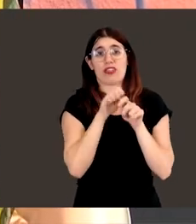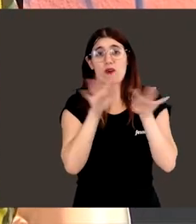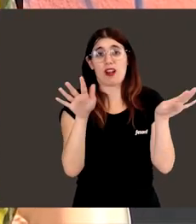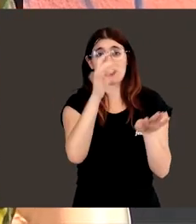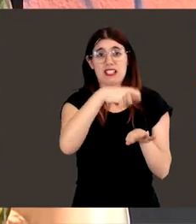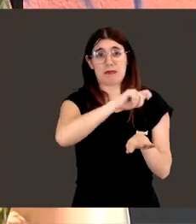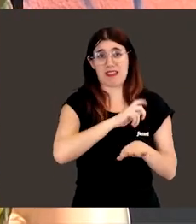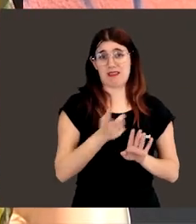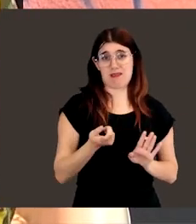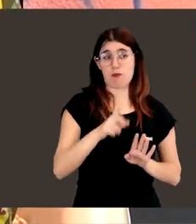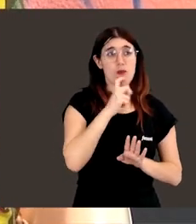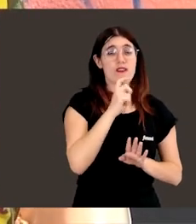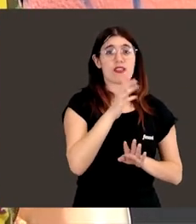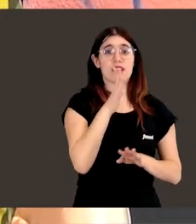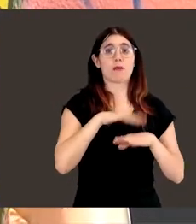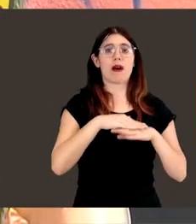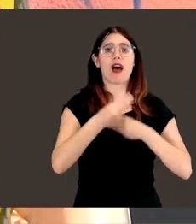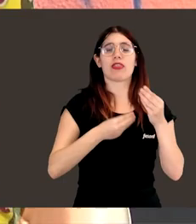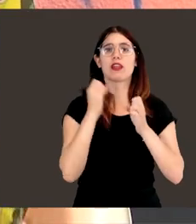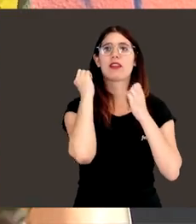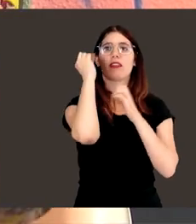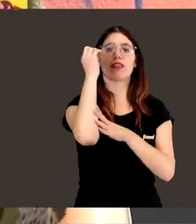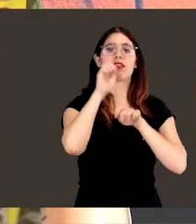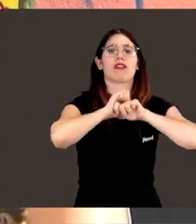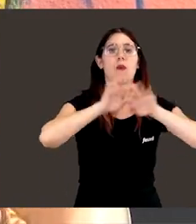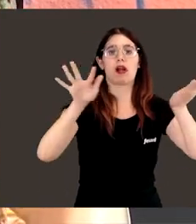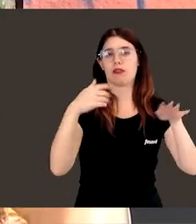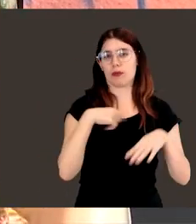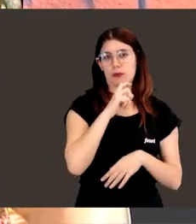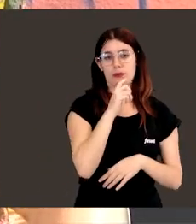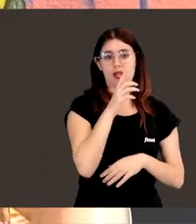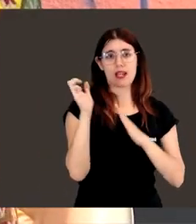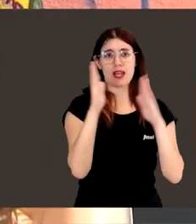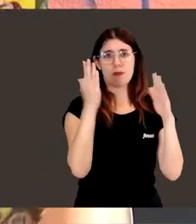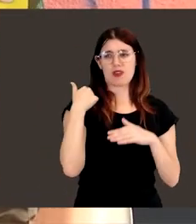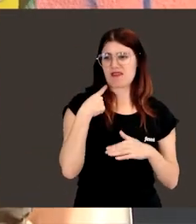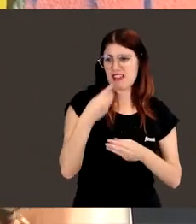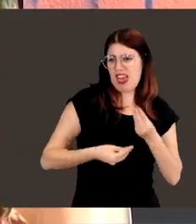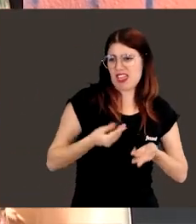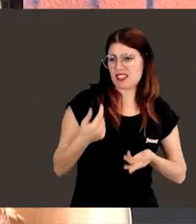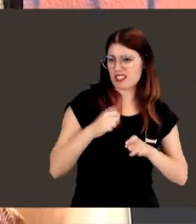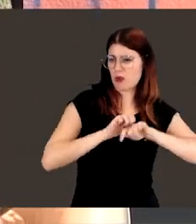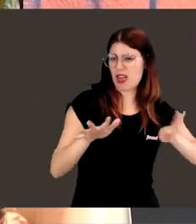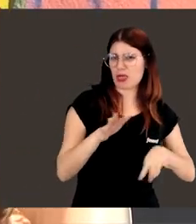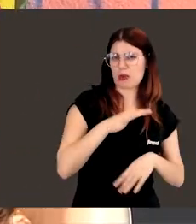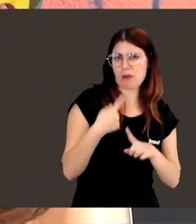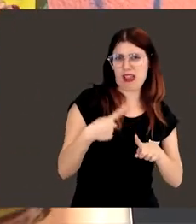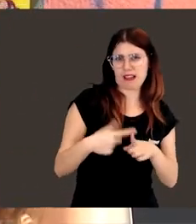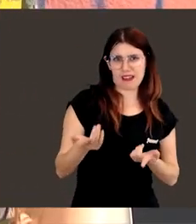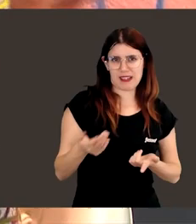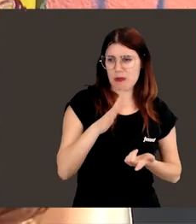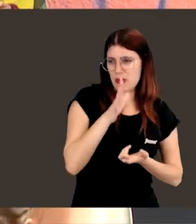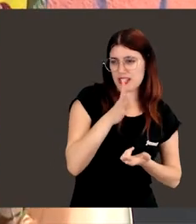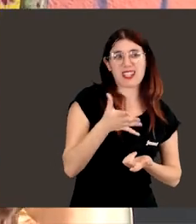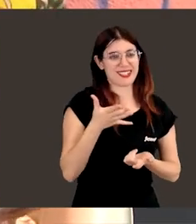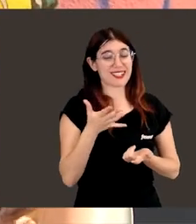era muy difícil encontrar a alguien que hiciera divulgación, y me acuerdo que incluso en aquella época me hablaban, ¿pero esta qué hace haciendo divulgación? ¿Esto es para hacer tiempo?